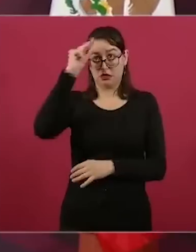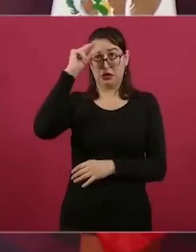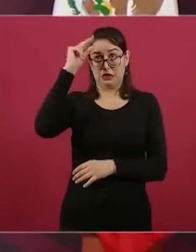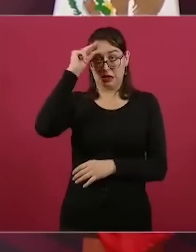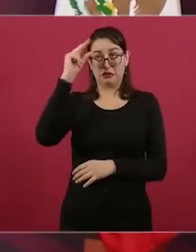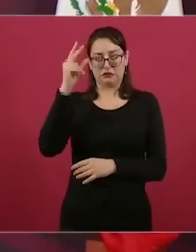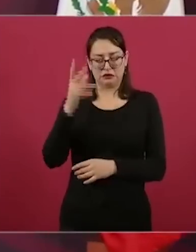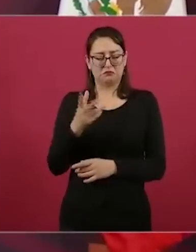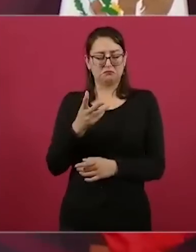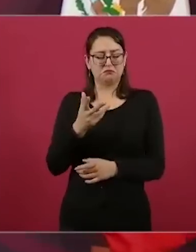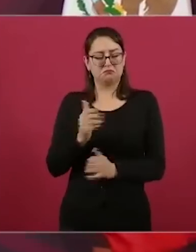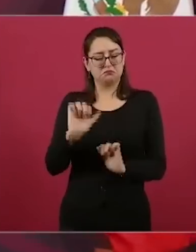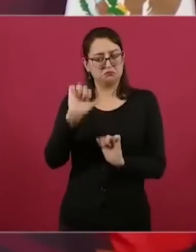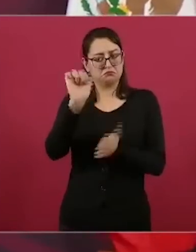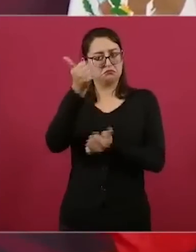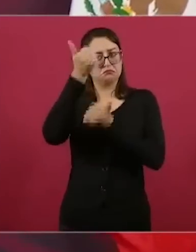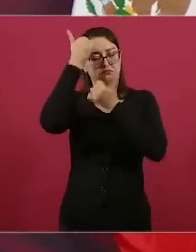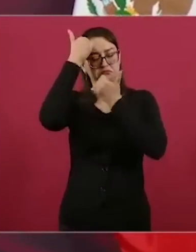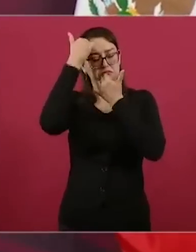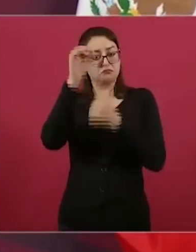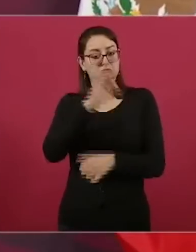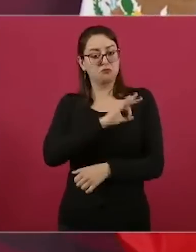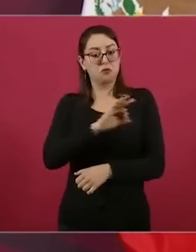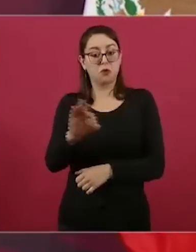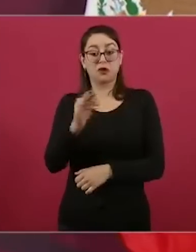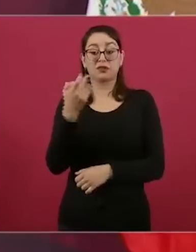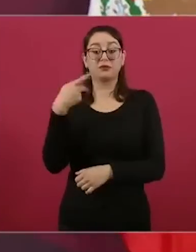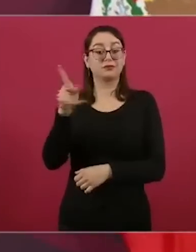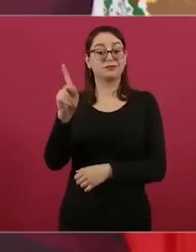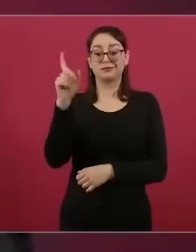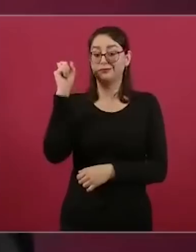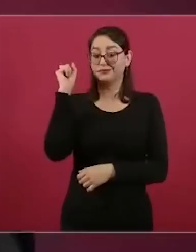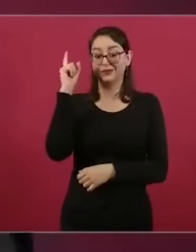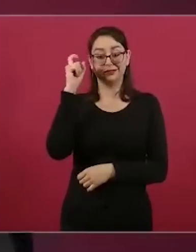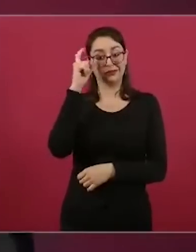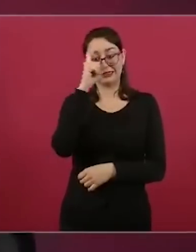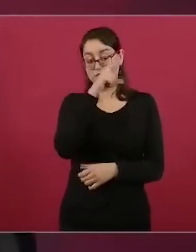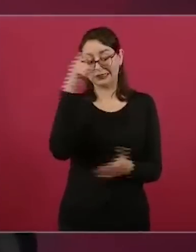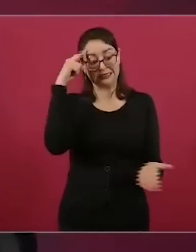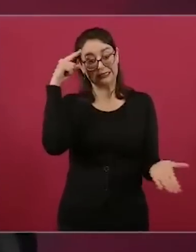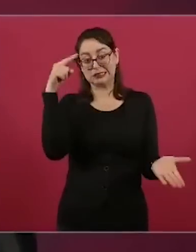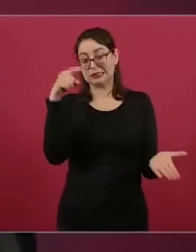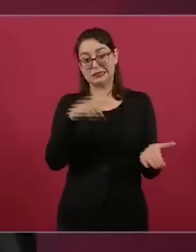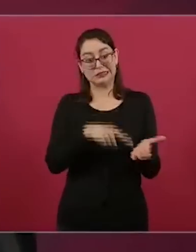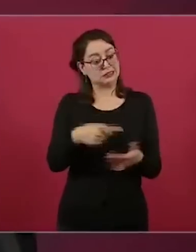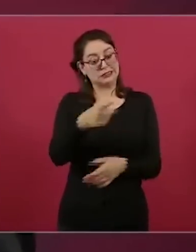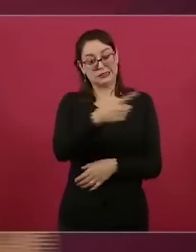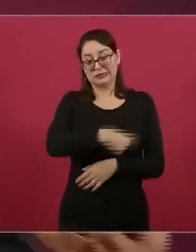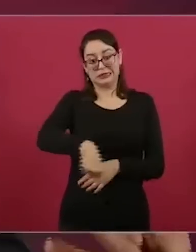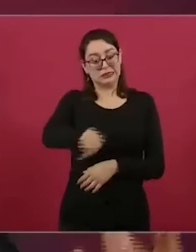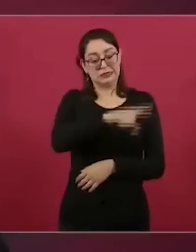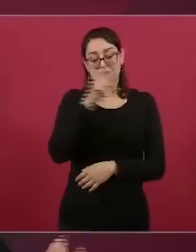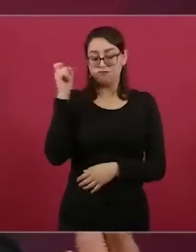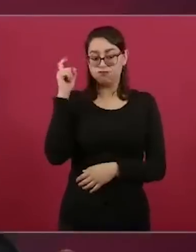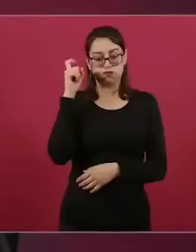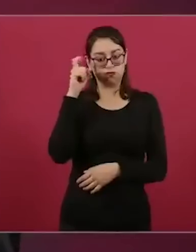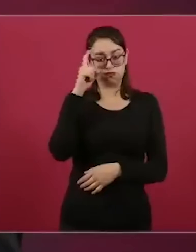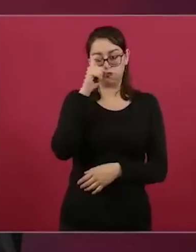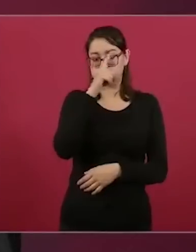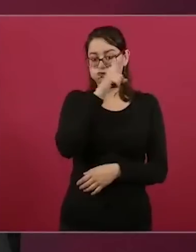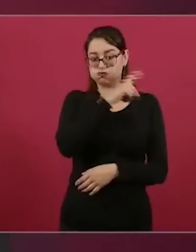mucho muy difícil, les cuesta mucho porque también